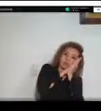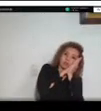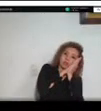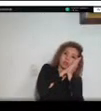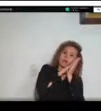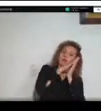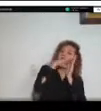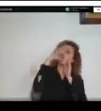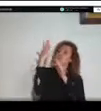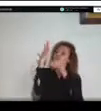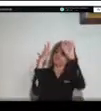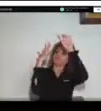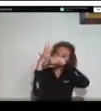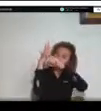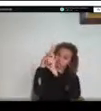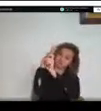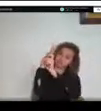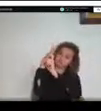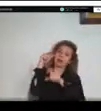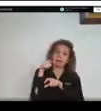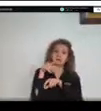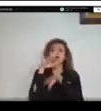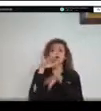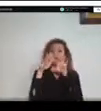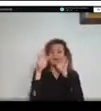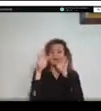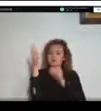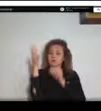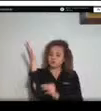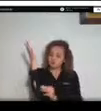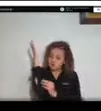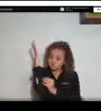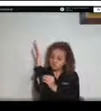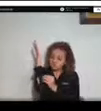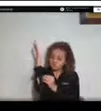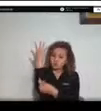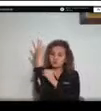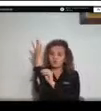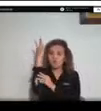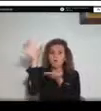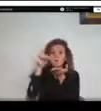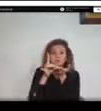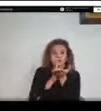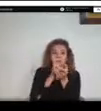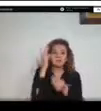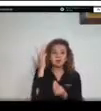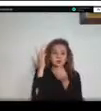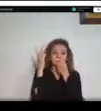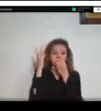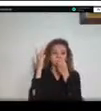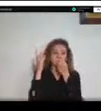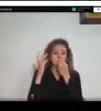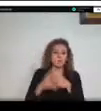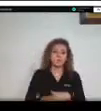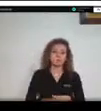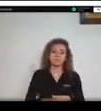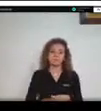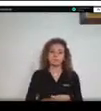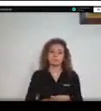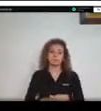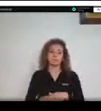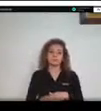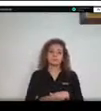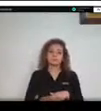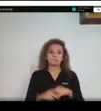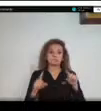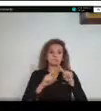tronco su semilla su pepa sirve de alimento para diferentes especies como el chigüiro el venado